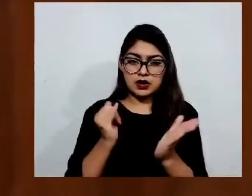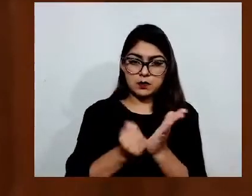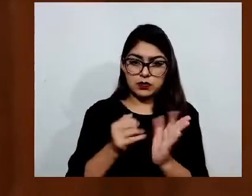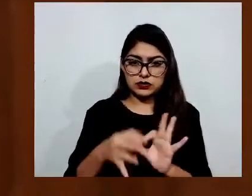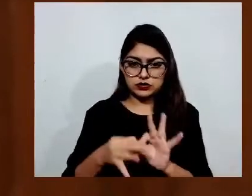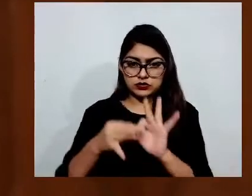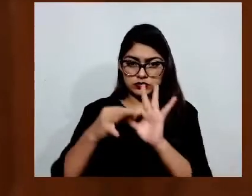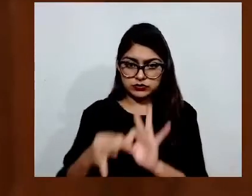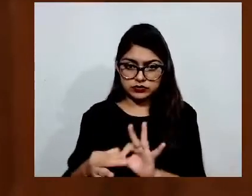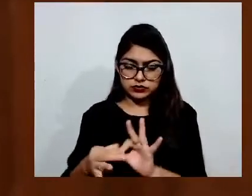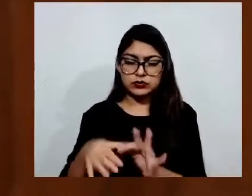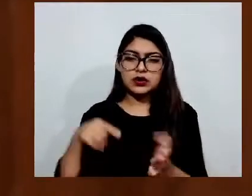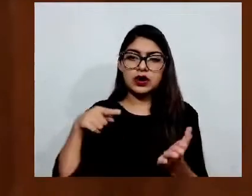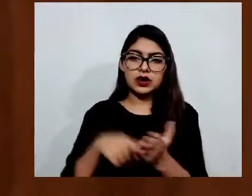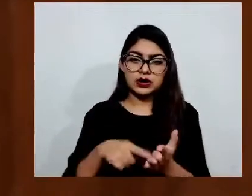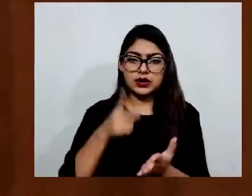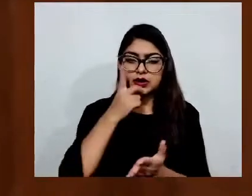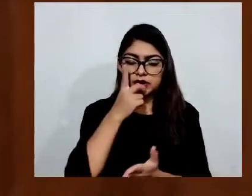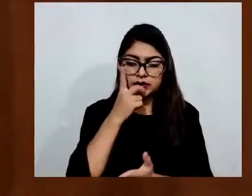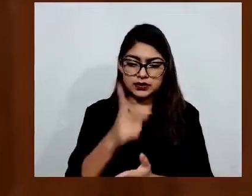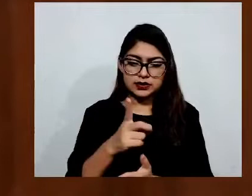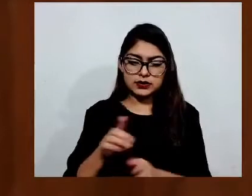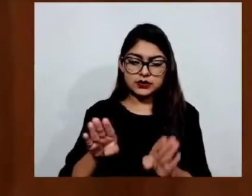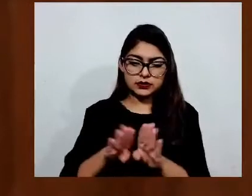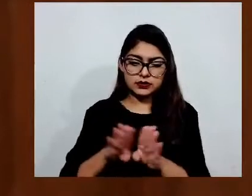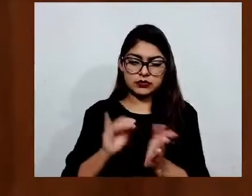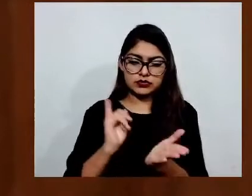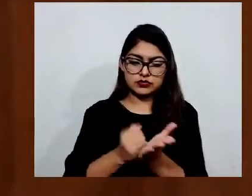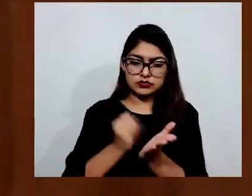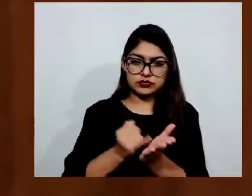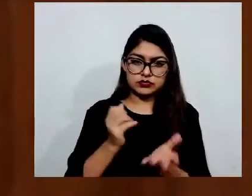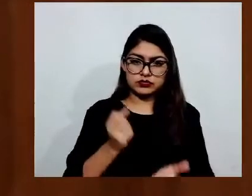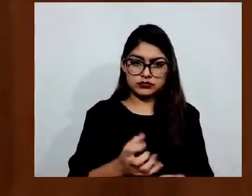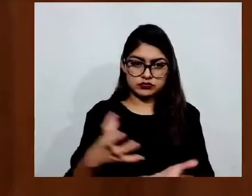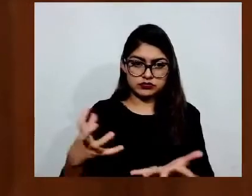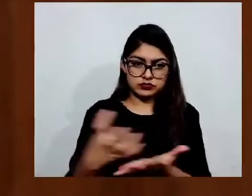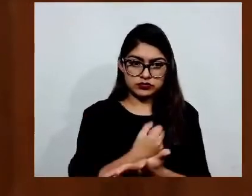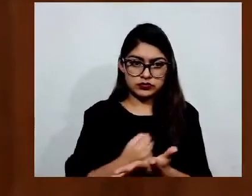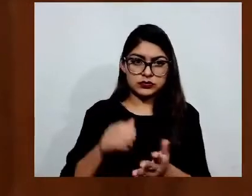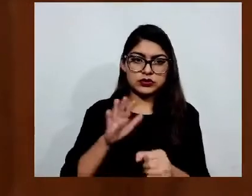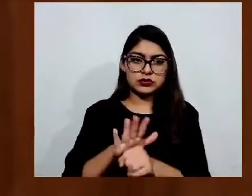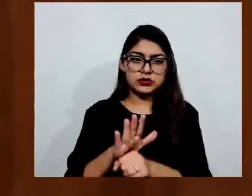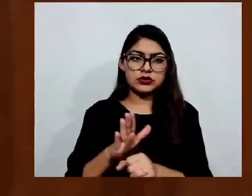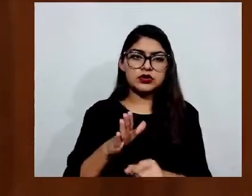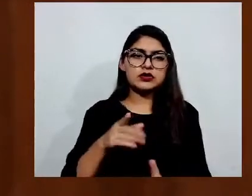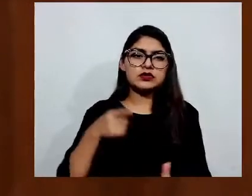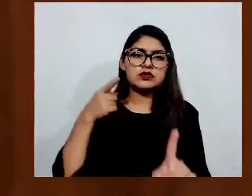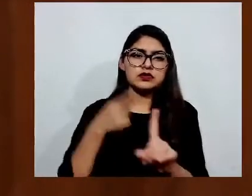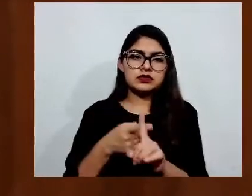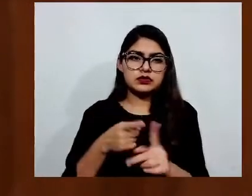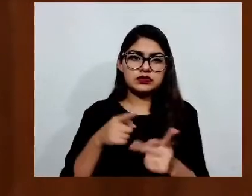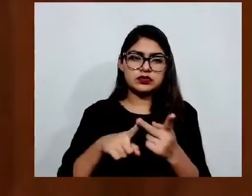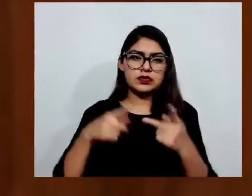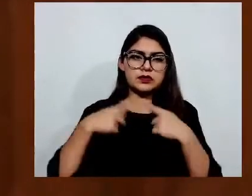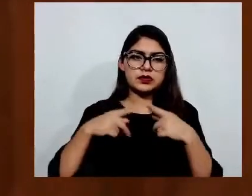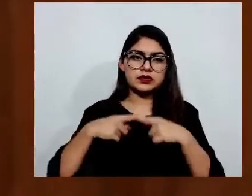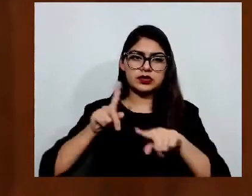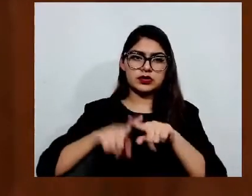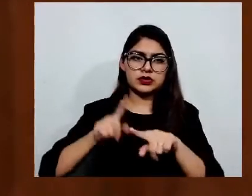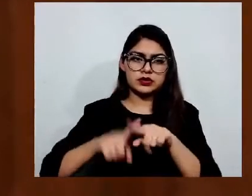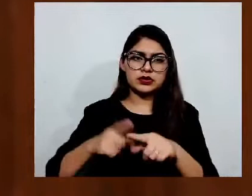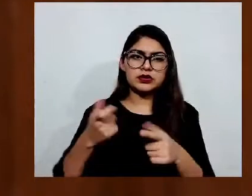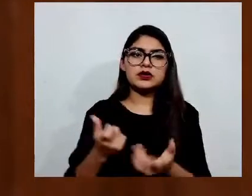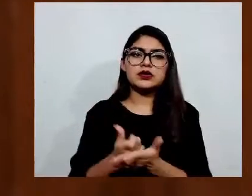las contribuciones, como son el objeto, sujeto, base, tasa, cuota o tarifa,